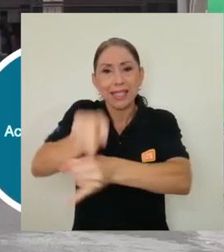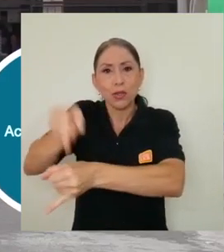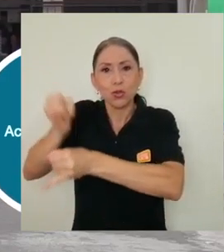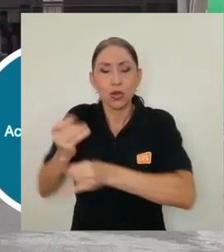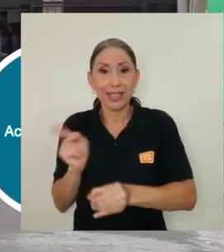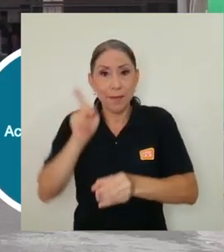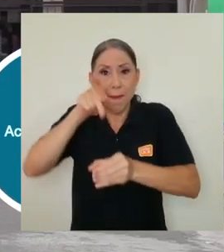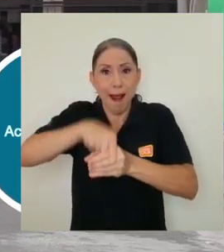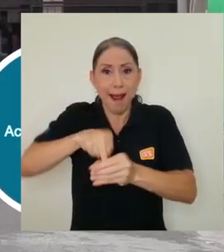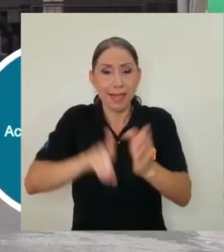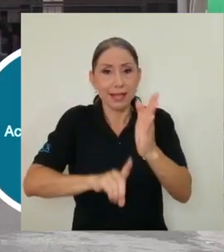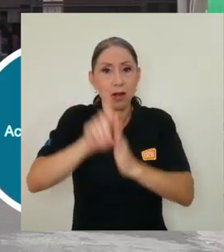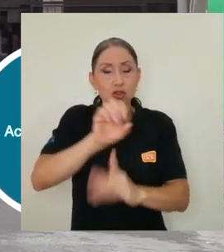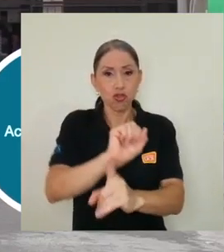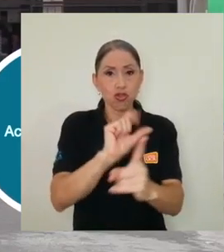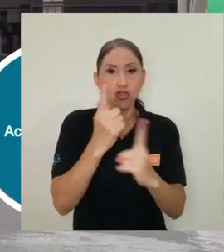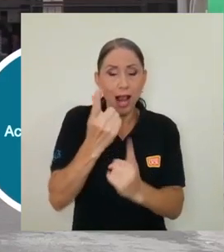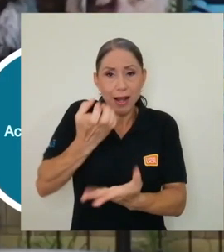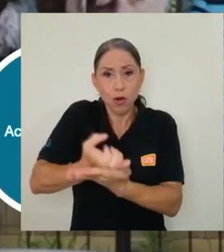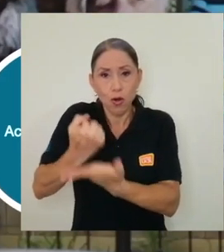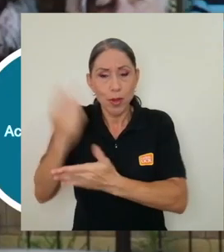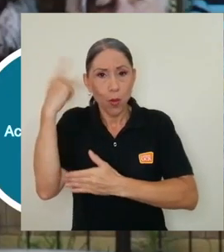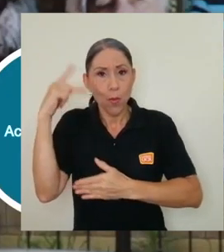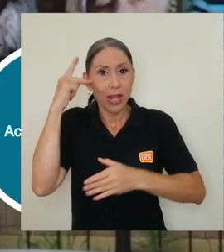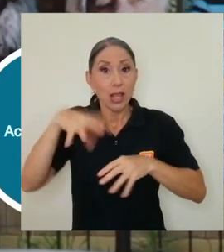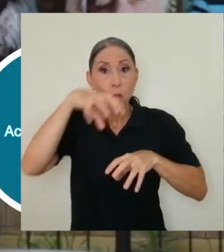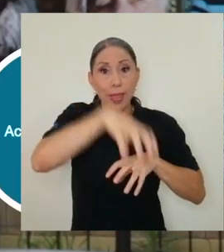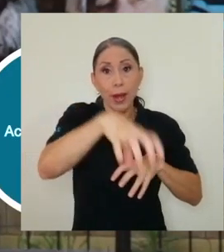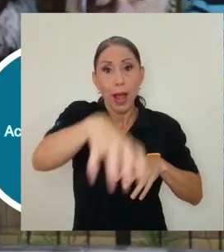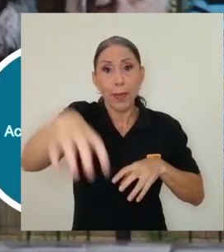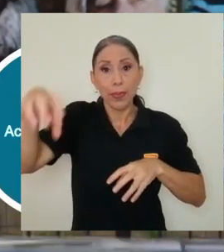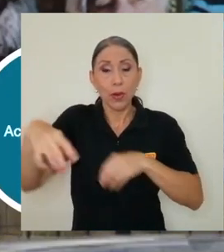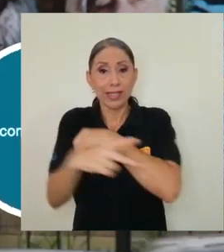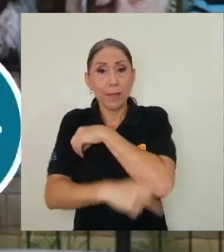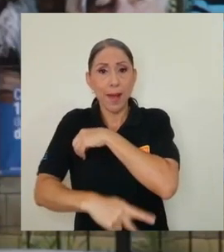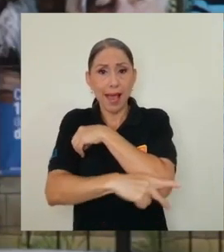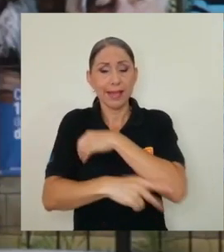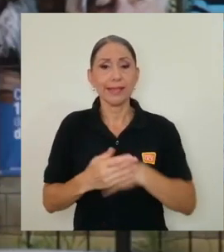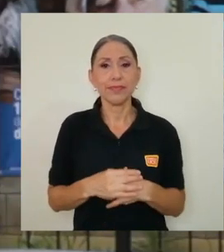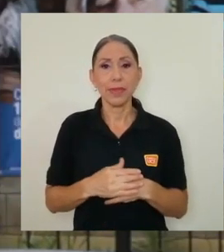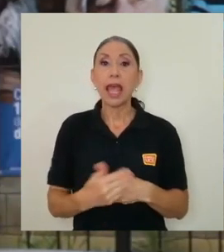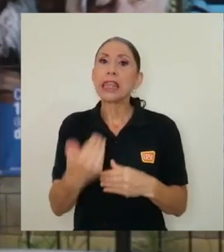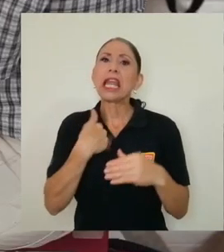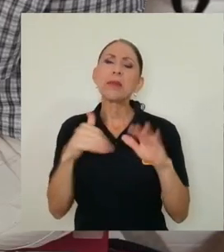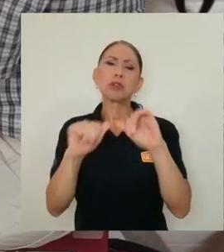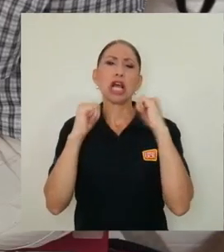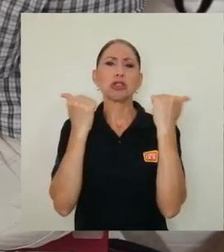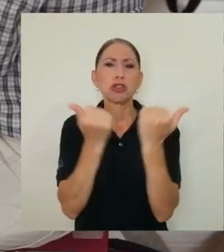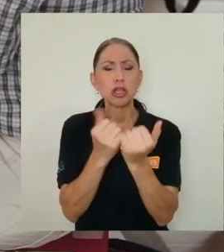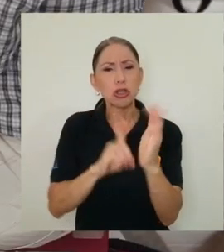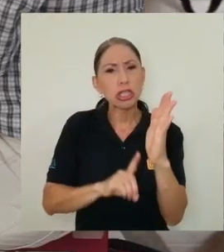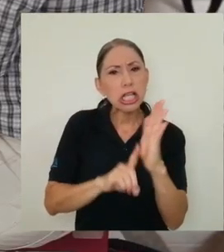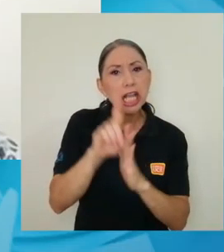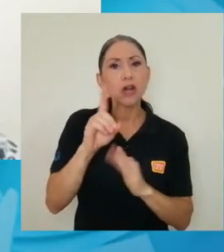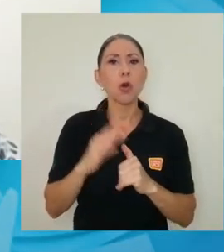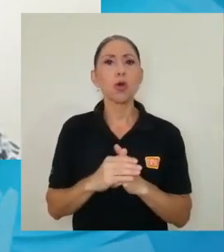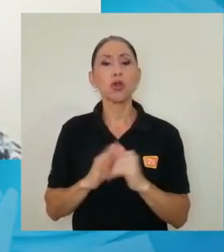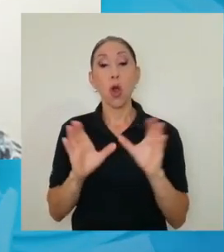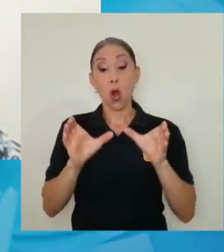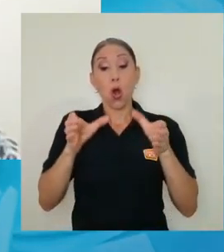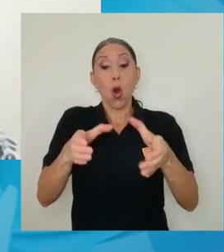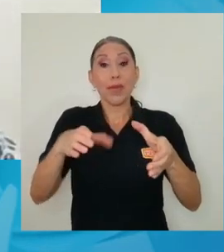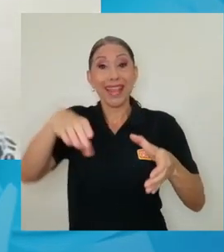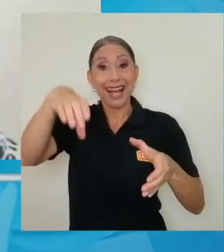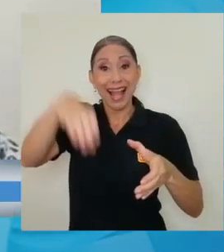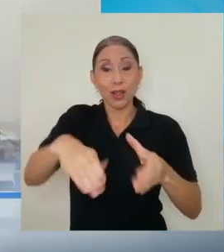participan en el desarrollo social, económico y político de los cantones del país. Tenemos asociaciones de desarrollo, tenemos